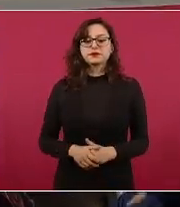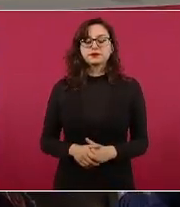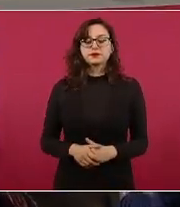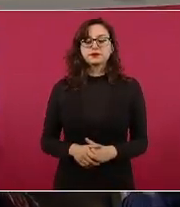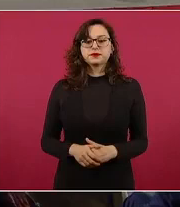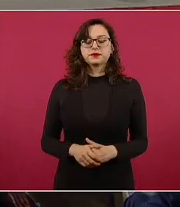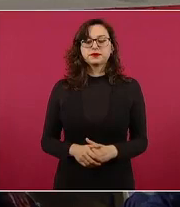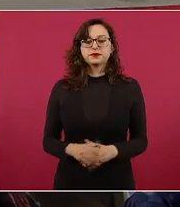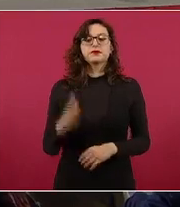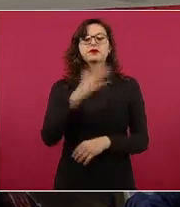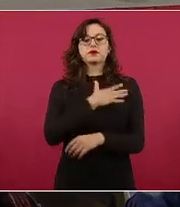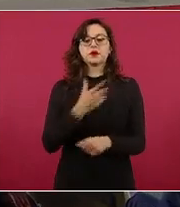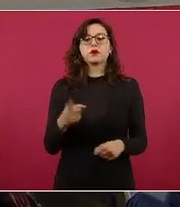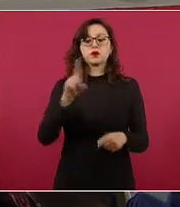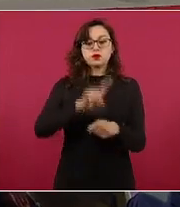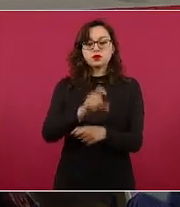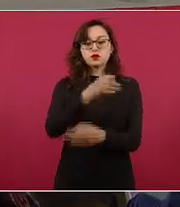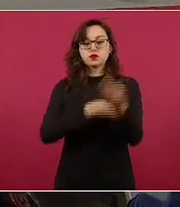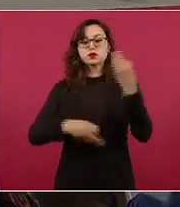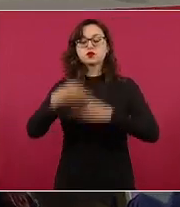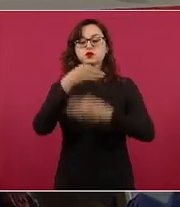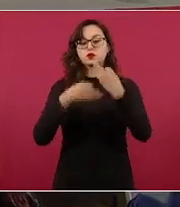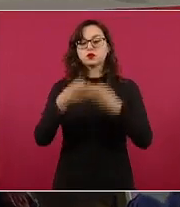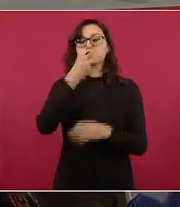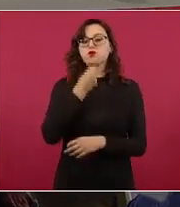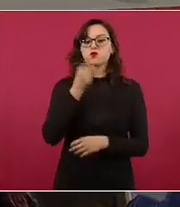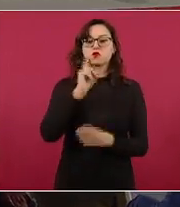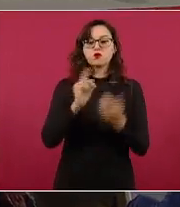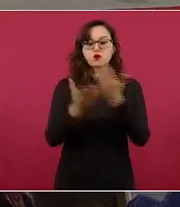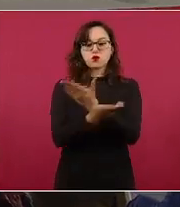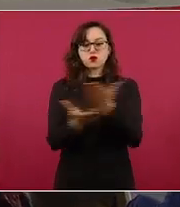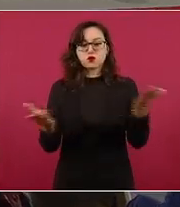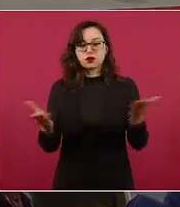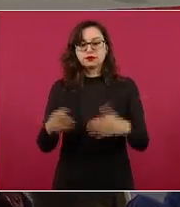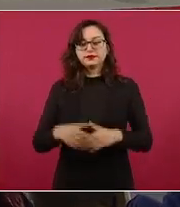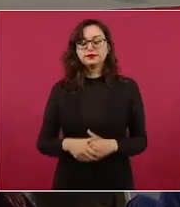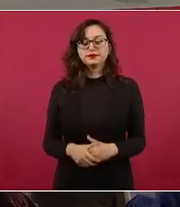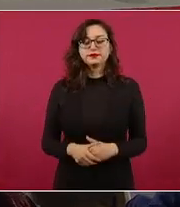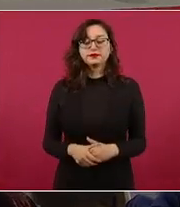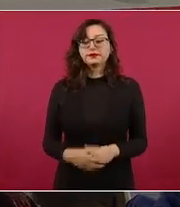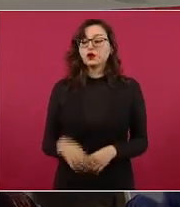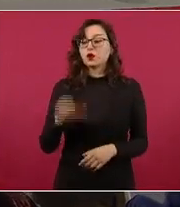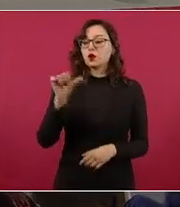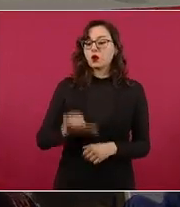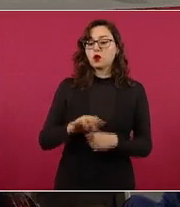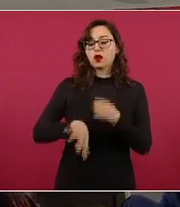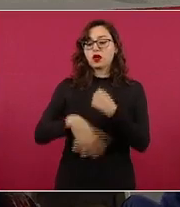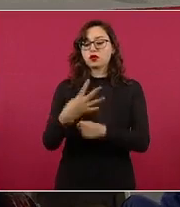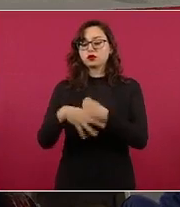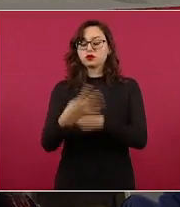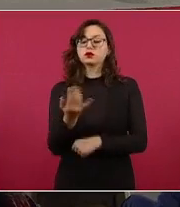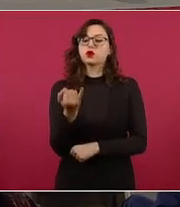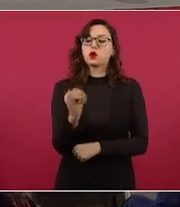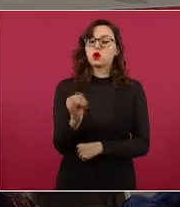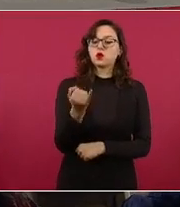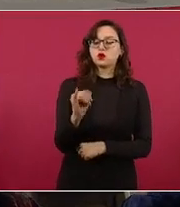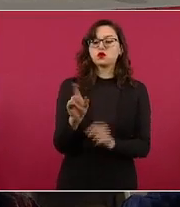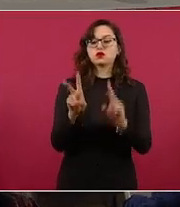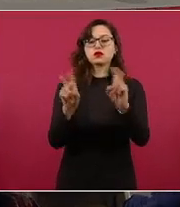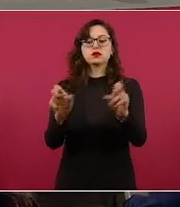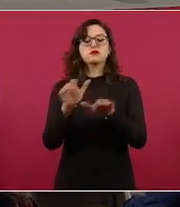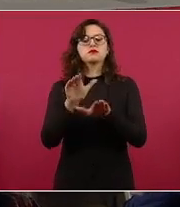Muy buenos días a todas y todos ustedes. En el pulso de la salud de hoy, 14 de junio, les